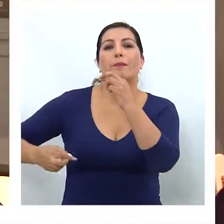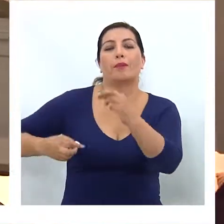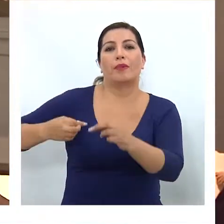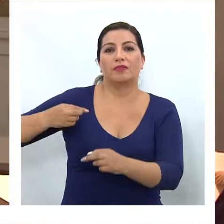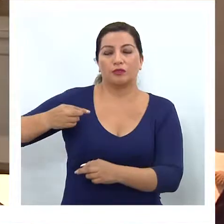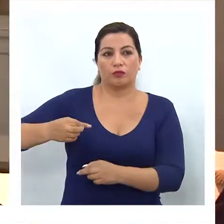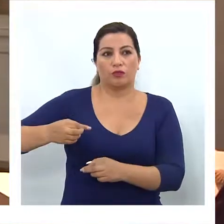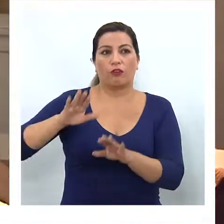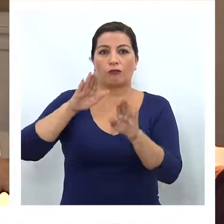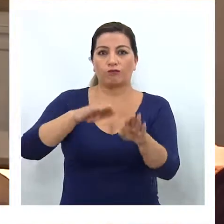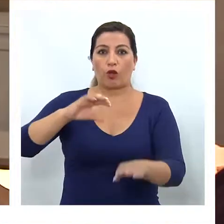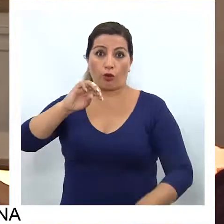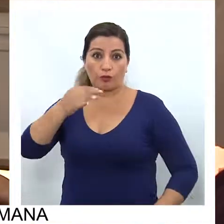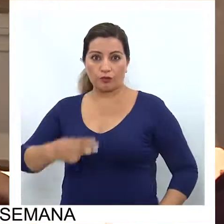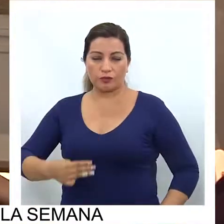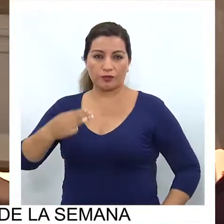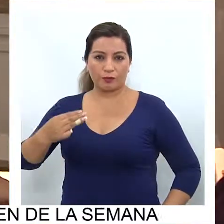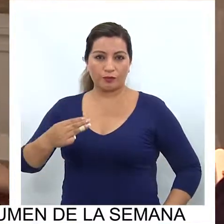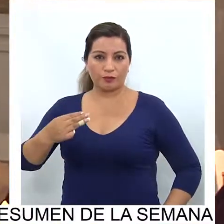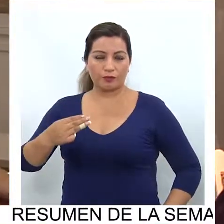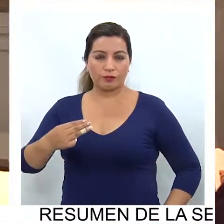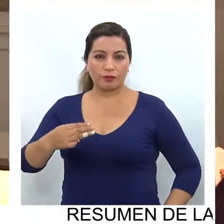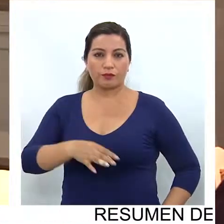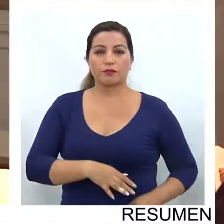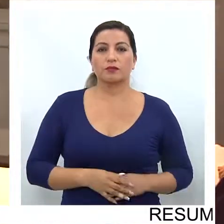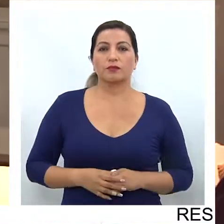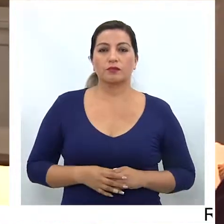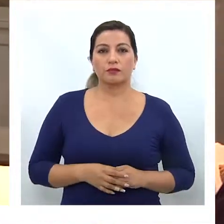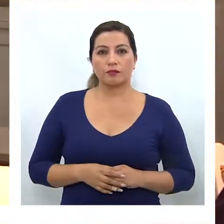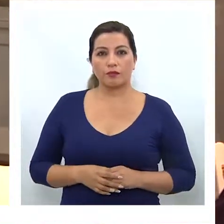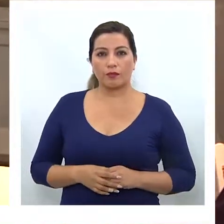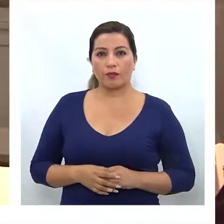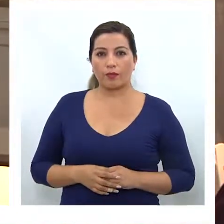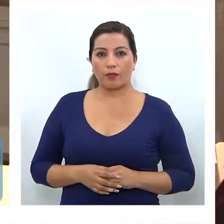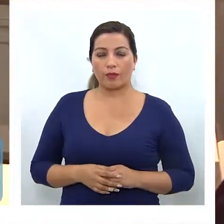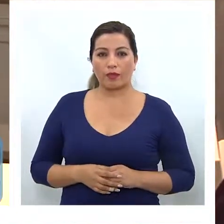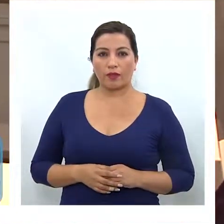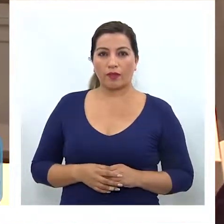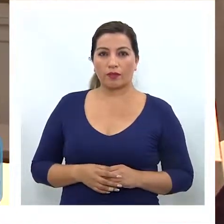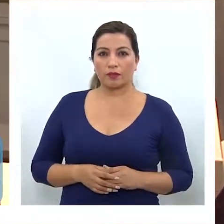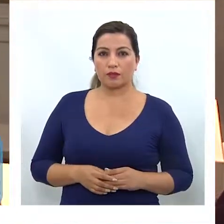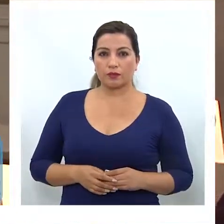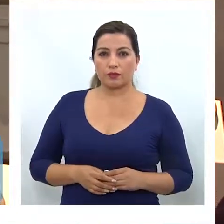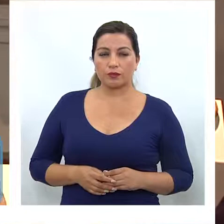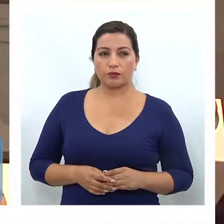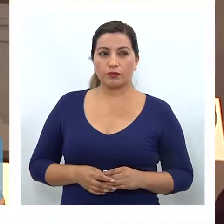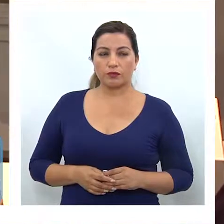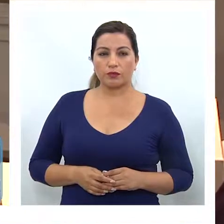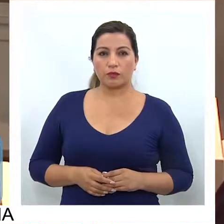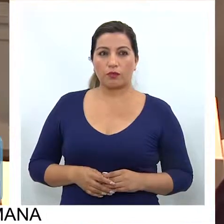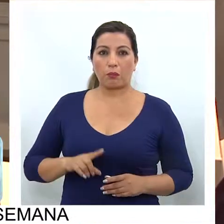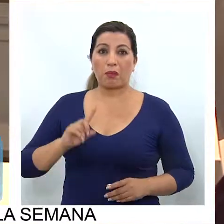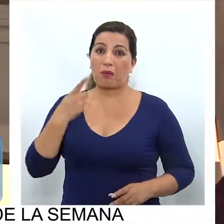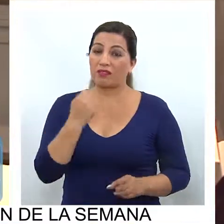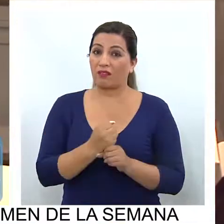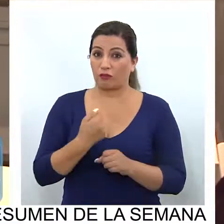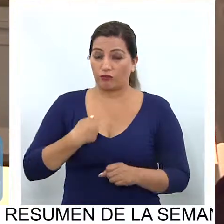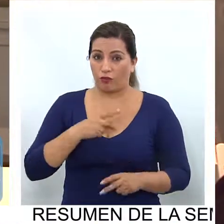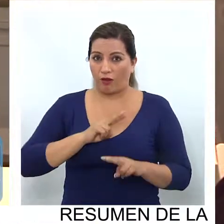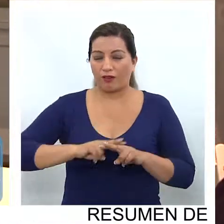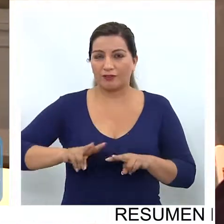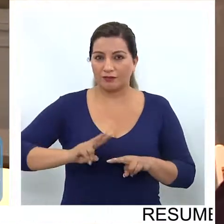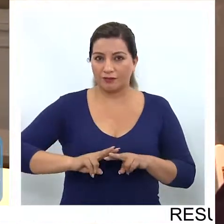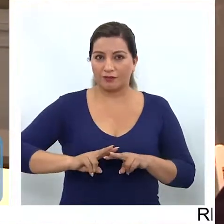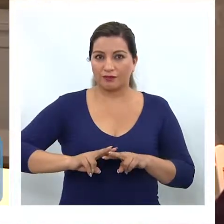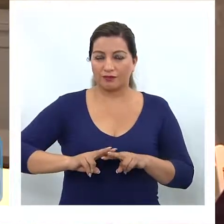patrimonio que está bajo la tuición de la Cormudesi, de la Corporación Municipal de Desarrollo Social de Iquique. Y una de las